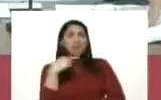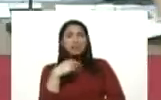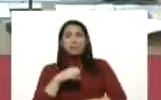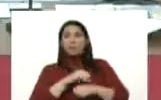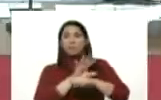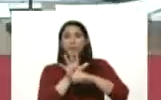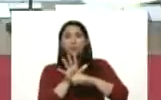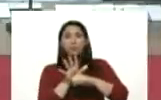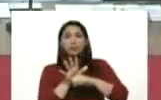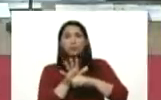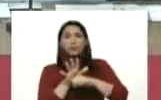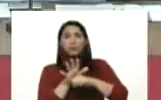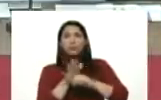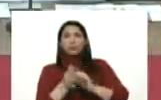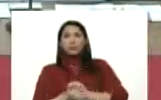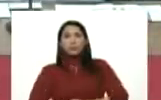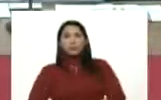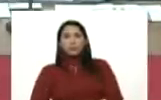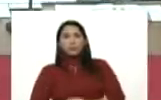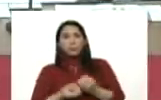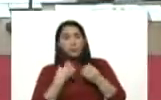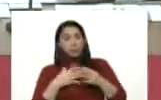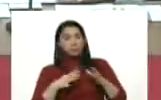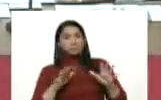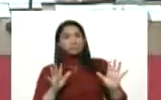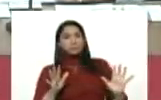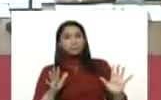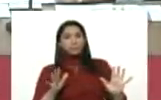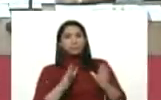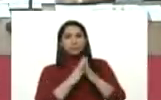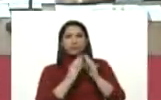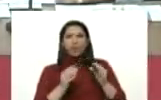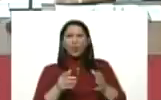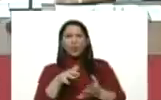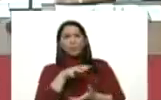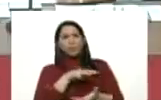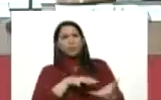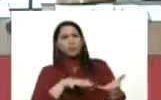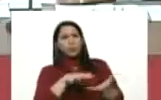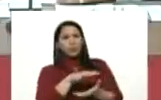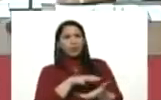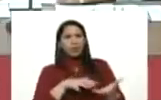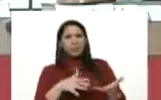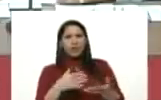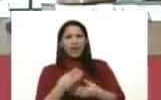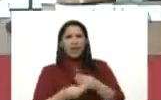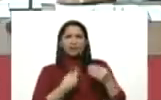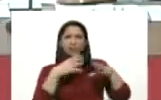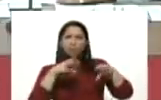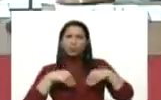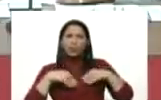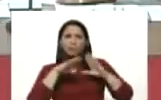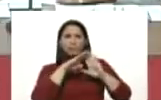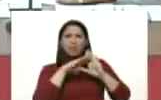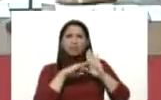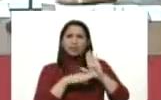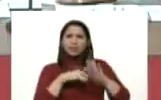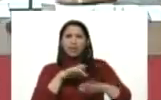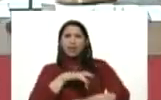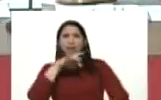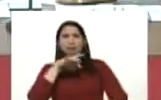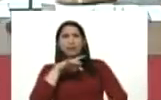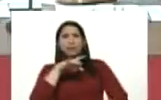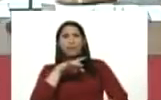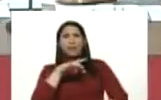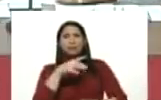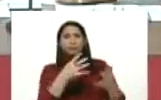-19, presidente. Así que, bueno, toda esta situación nos ha llevado a tomar medidas extremas en el